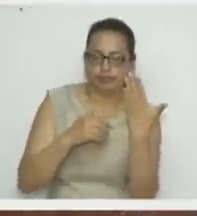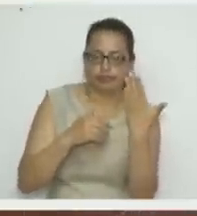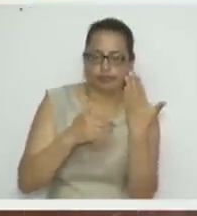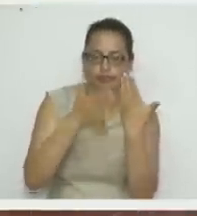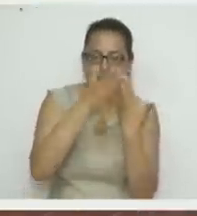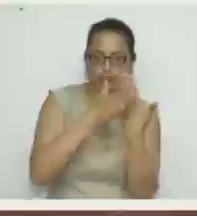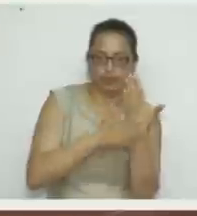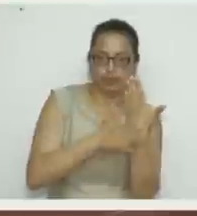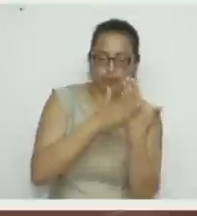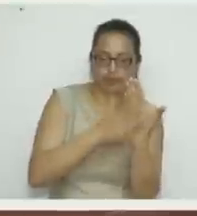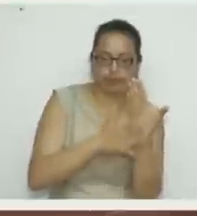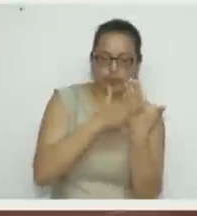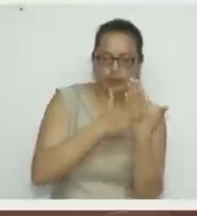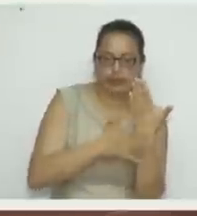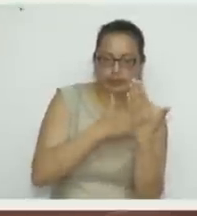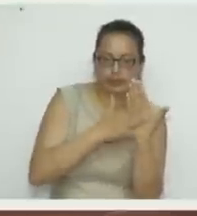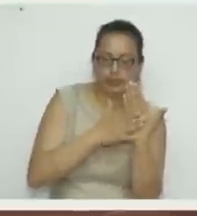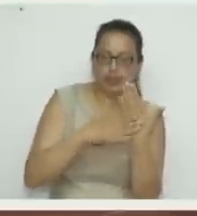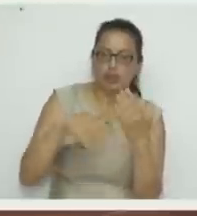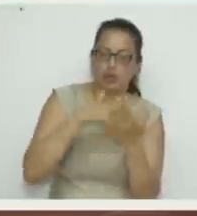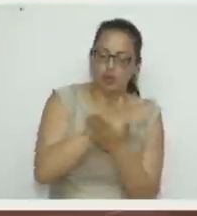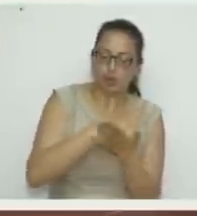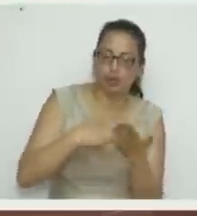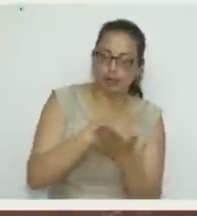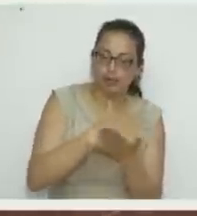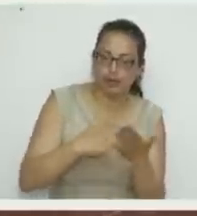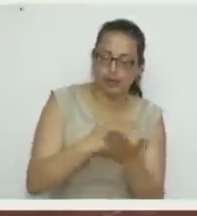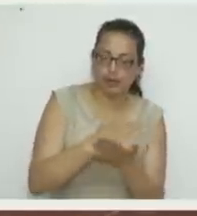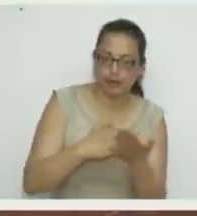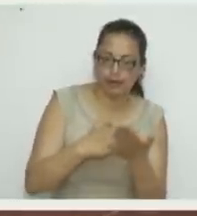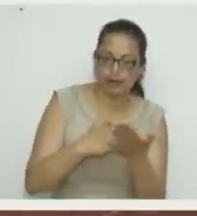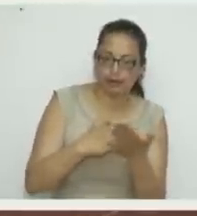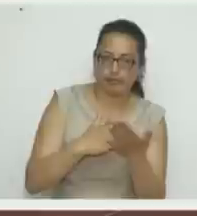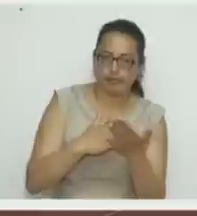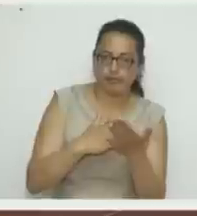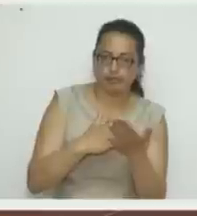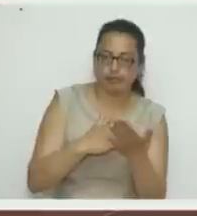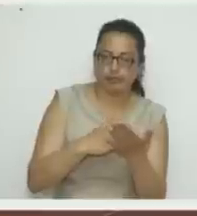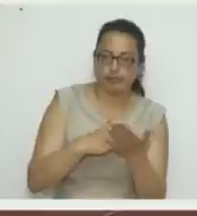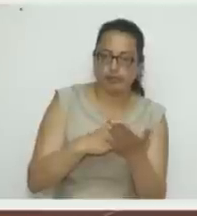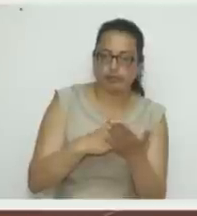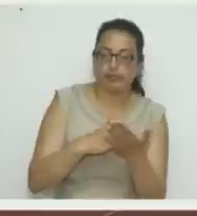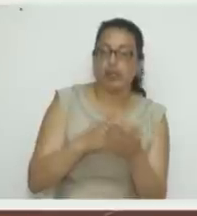Cogemos la regla, una regla metálica y un bisturí.